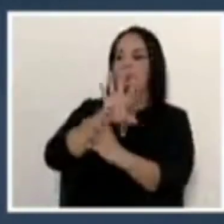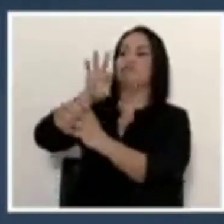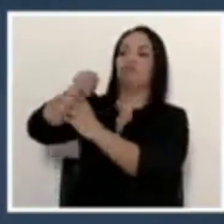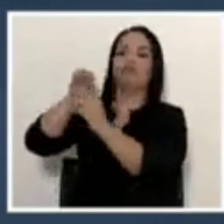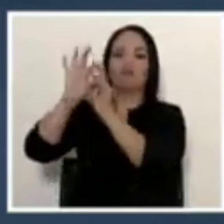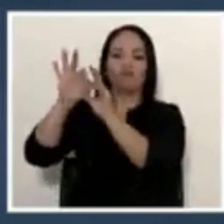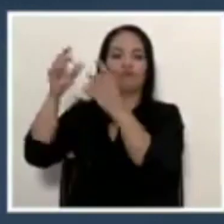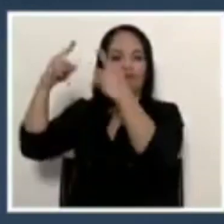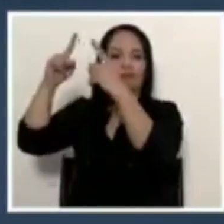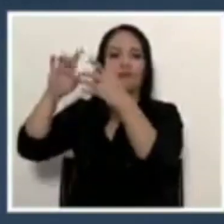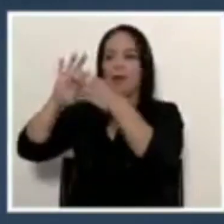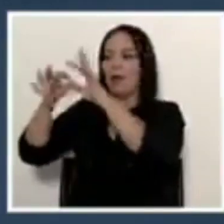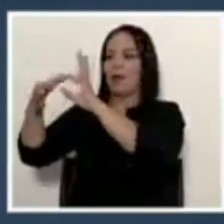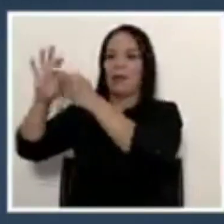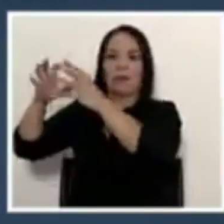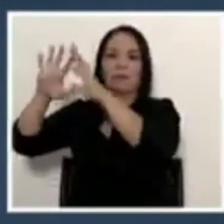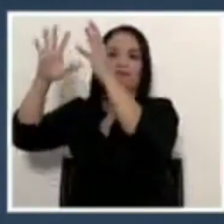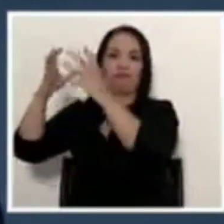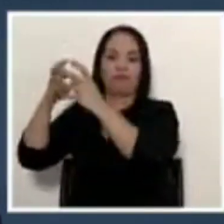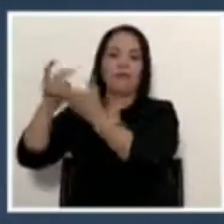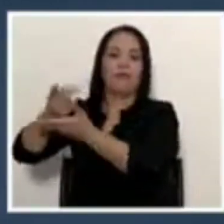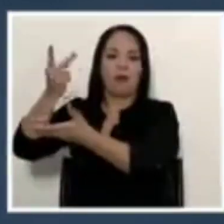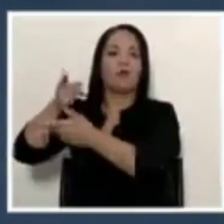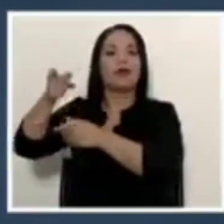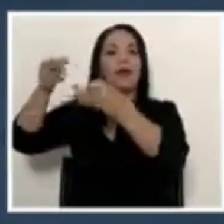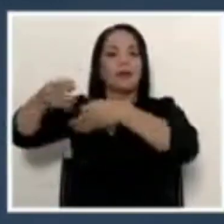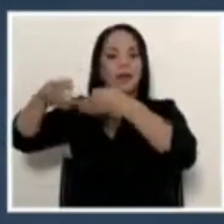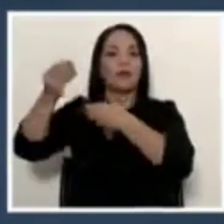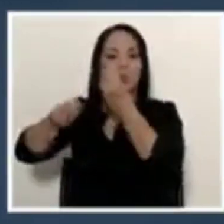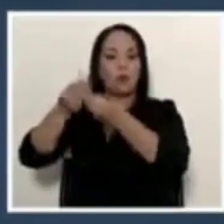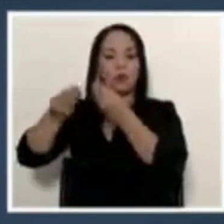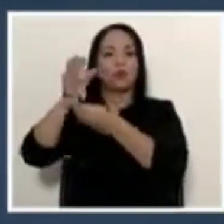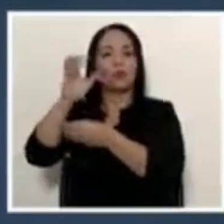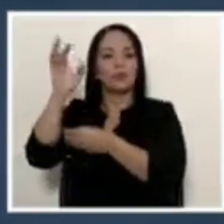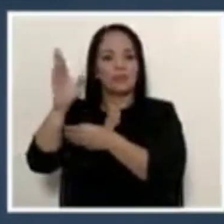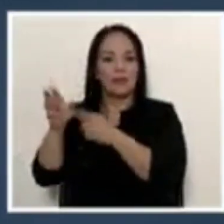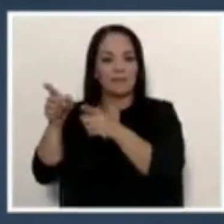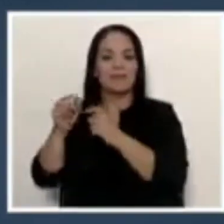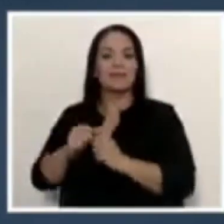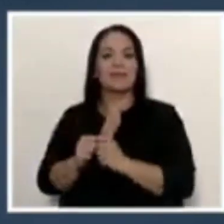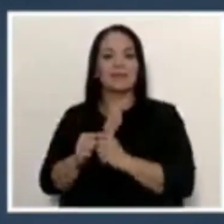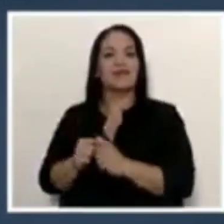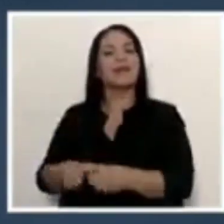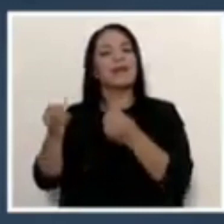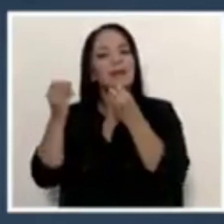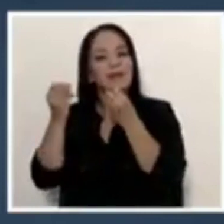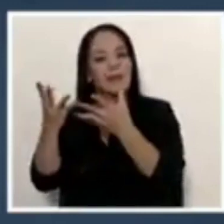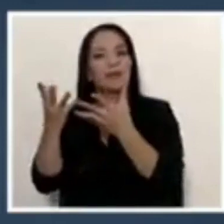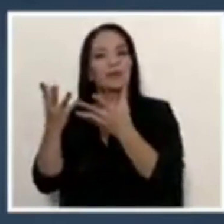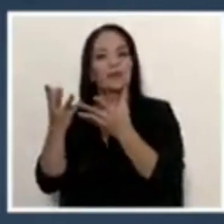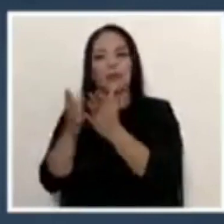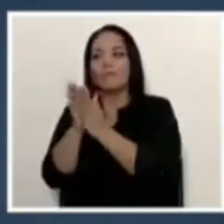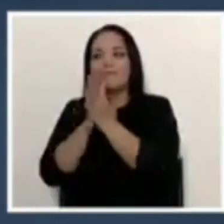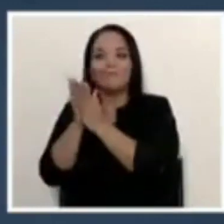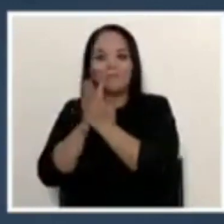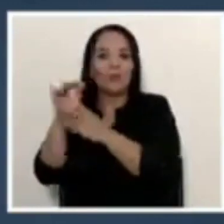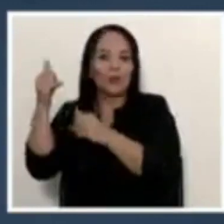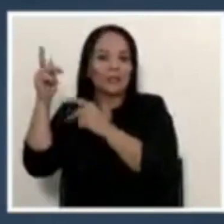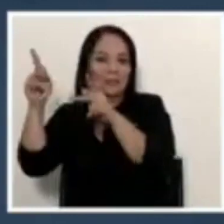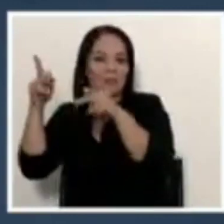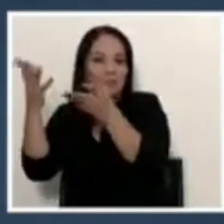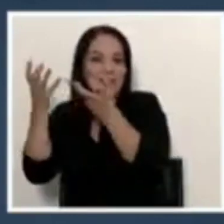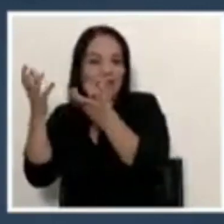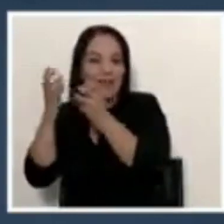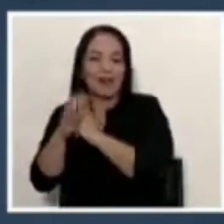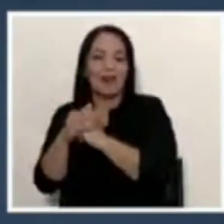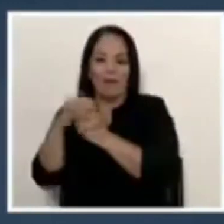las cadenas globales de valor y esa calidad de los productos costarricenses que tanto apetito generan afuera de nuestras fronteras